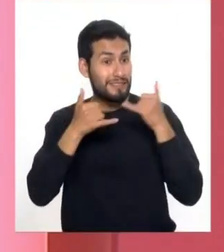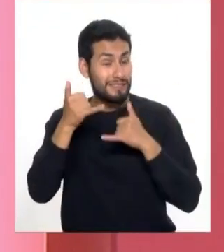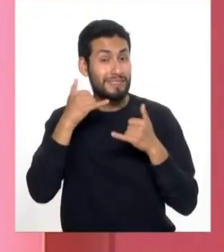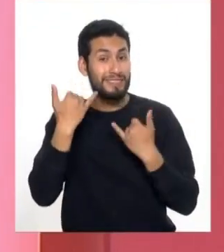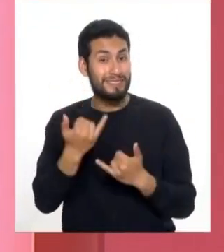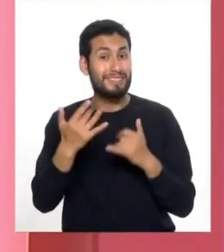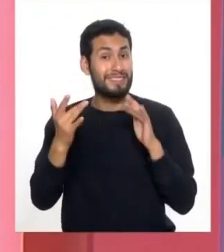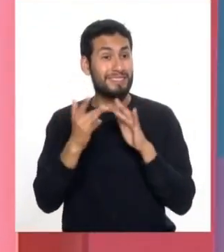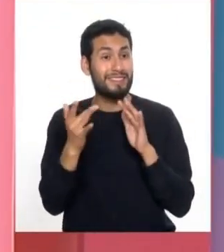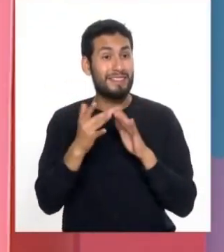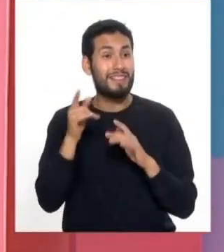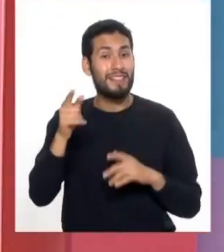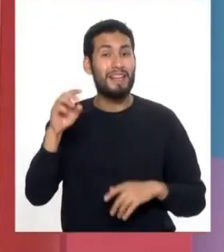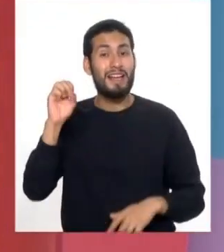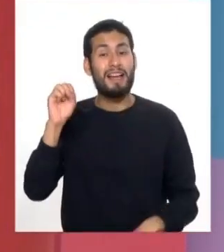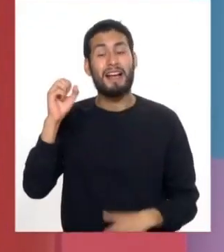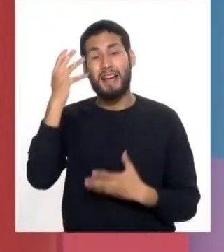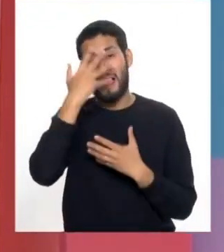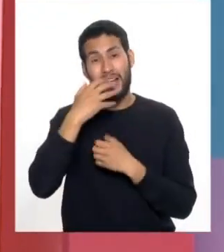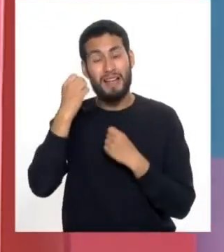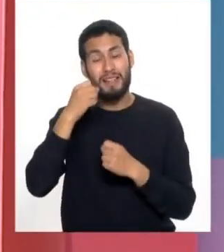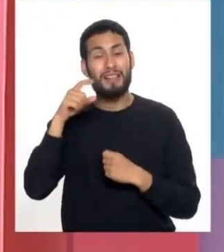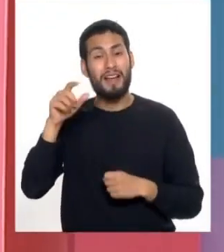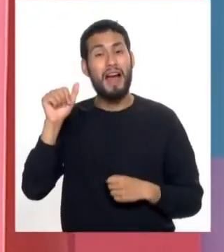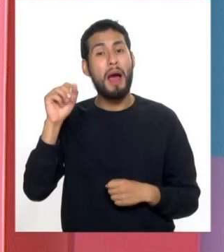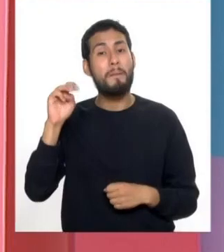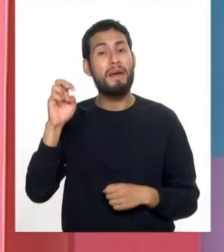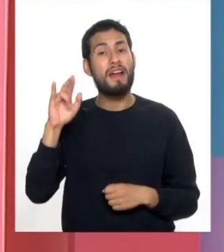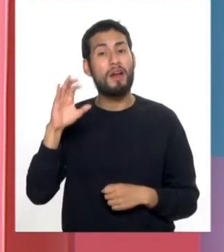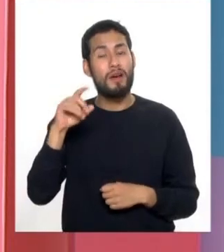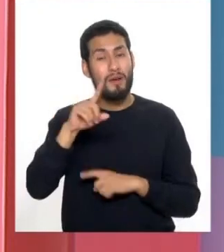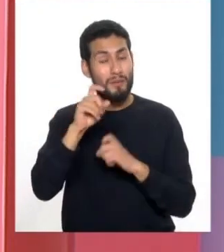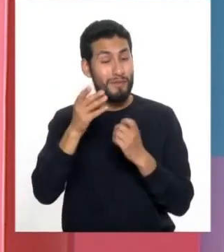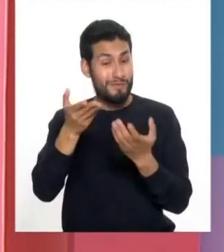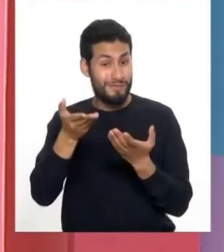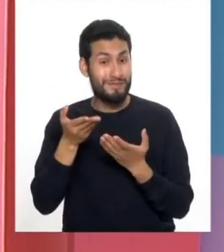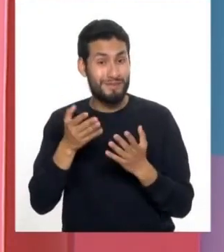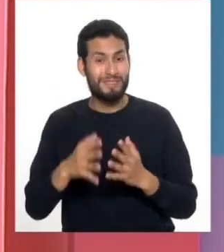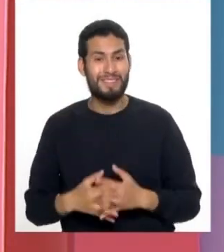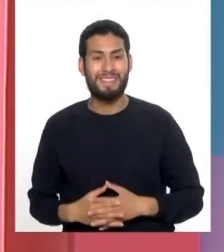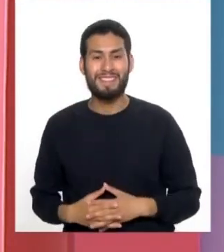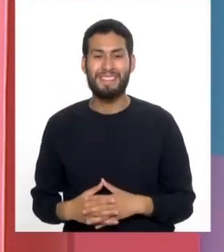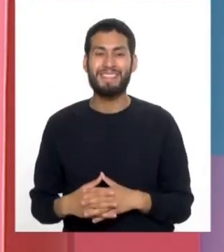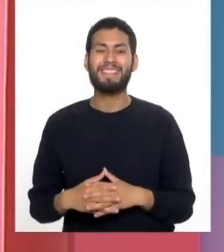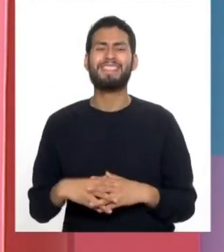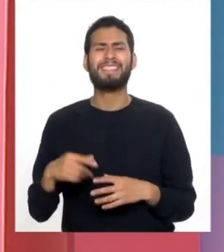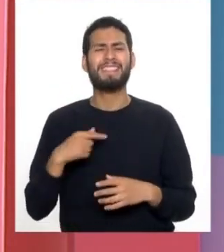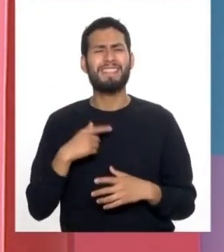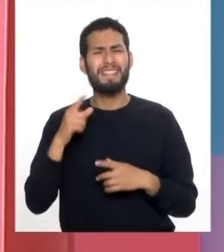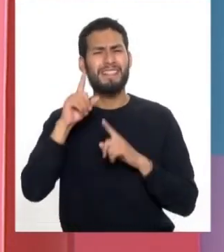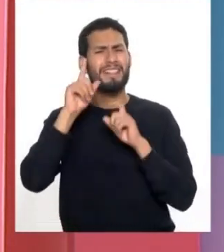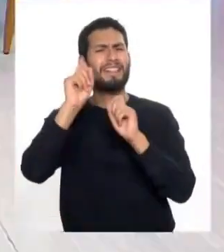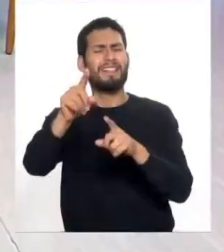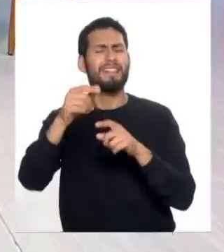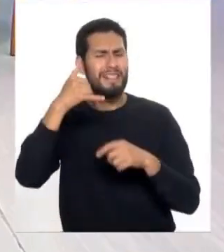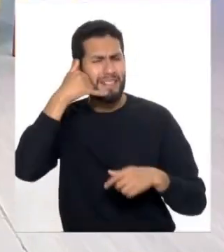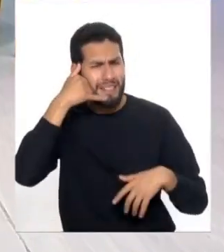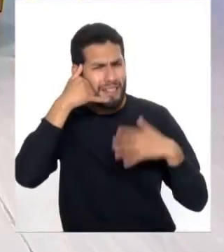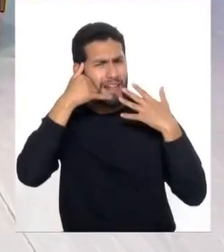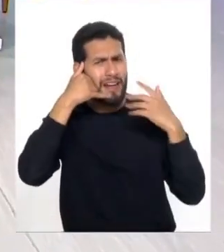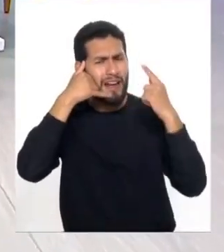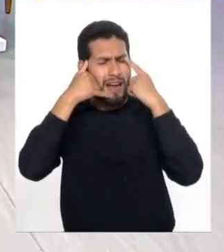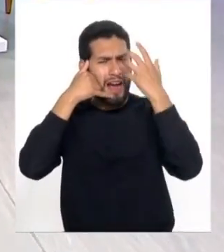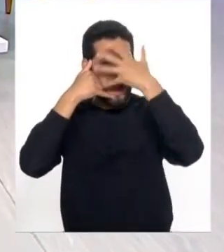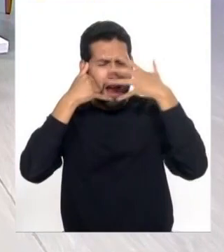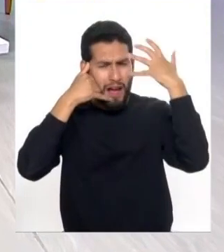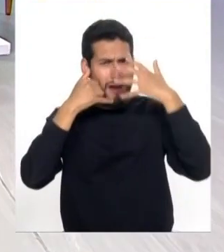línea a Américo de San Martín de Porres. Buenos días, Américo. ¿Cuál es tu consulta? Señorita, quisiera saber una pregunta. Si la catarata